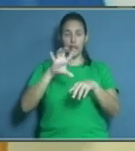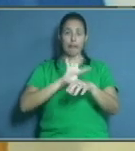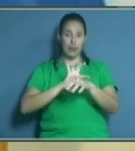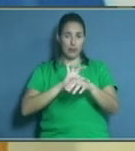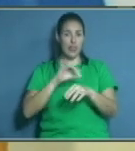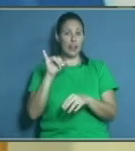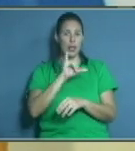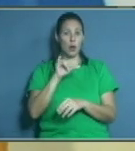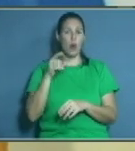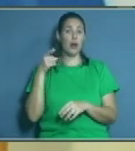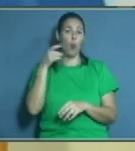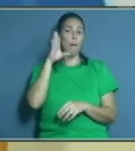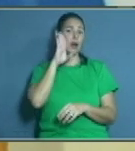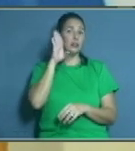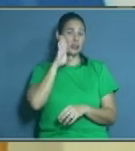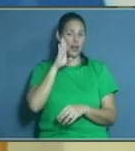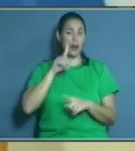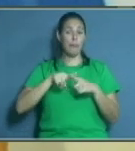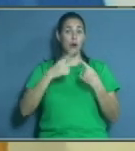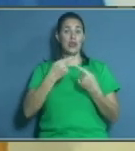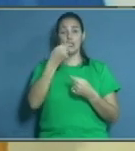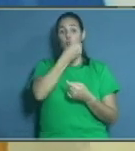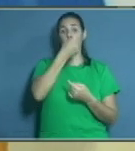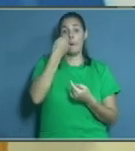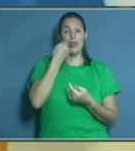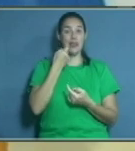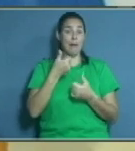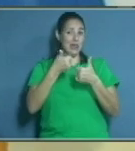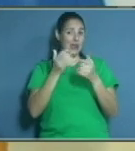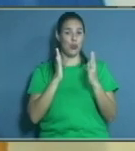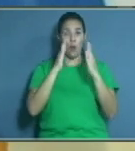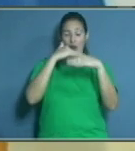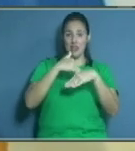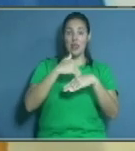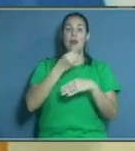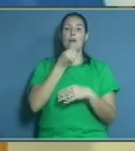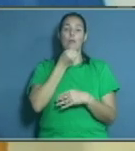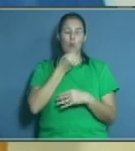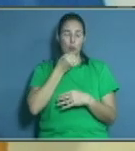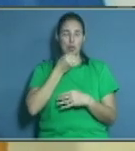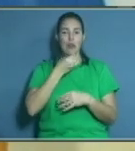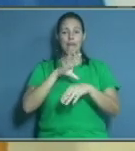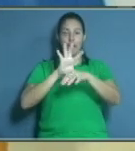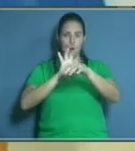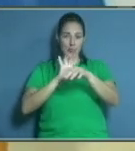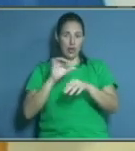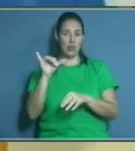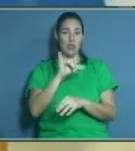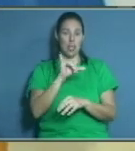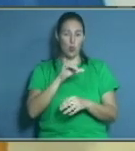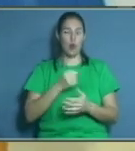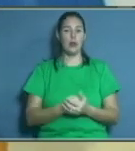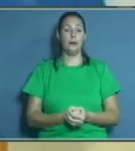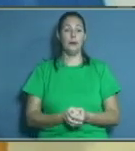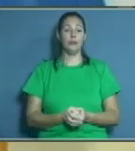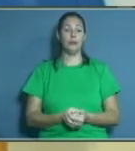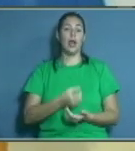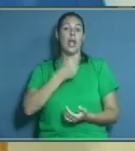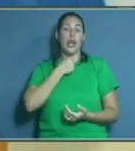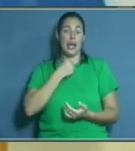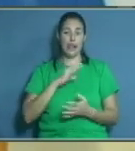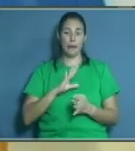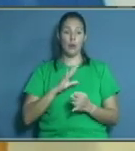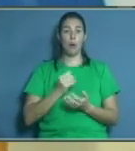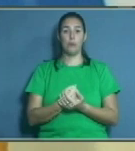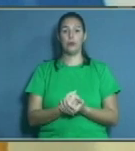is por la mala hiene bucal del paciente. También una prótesis puede causar trastornos musculares, trastornos en la articulación